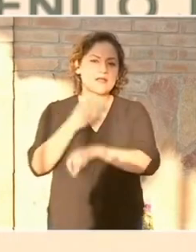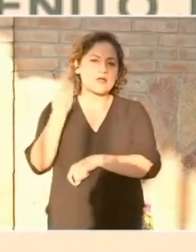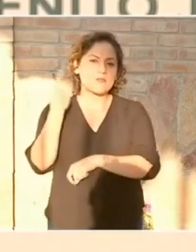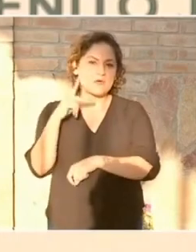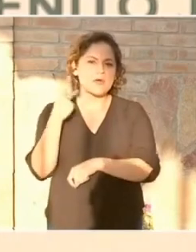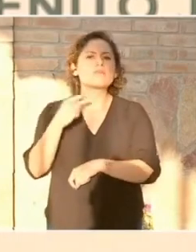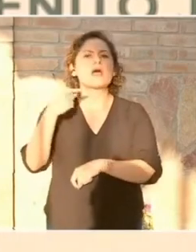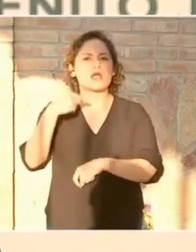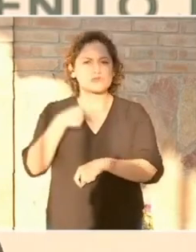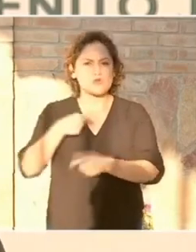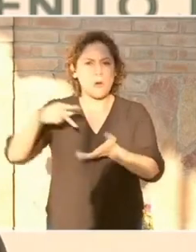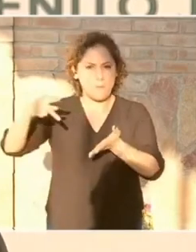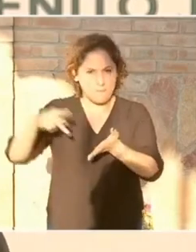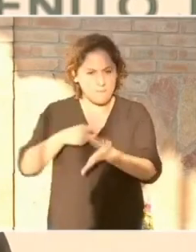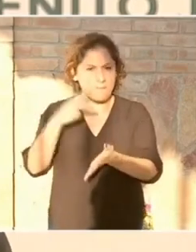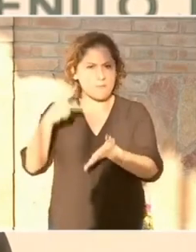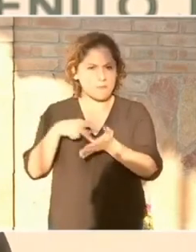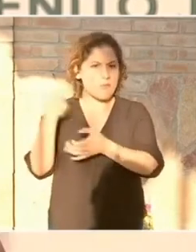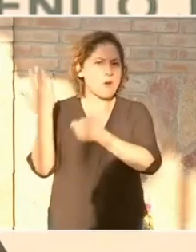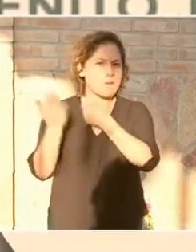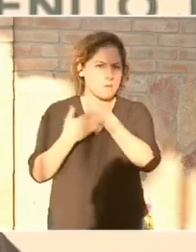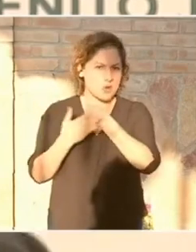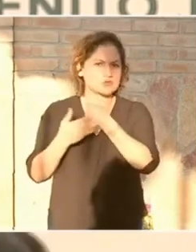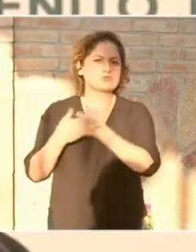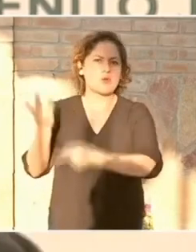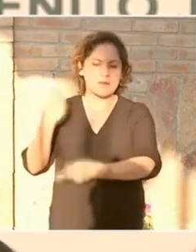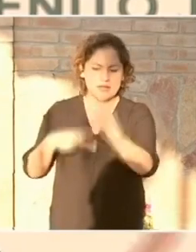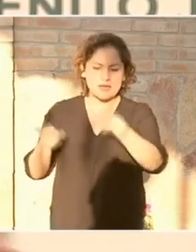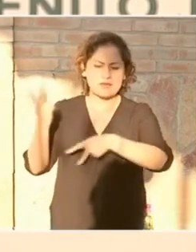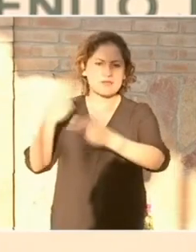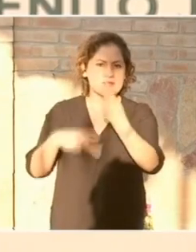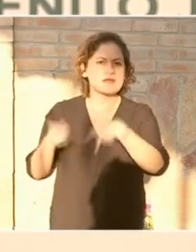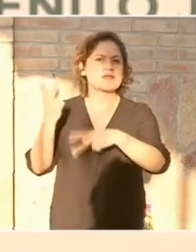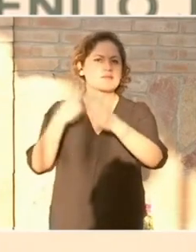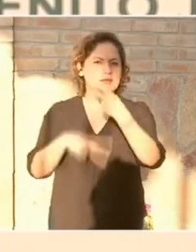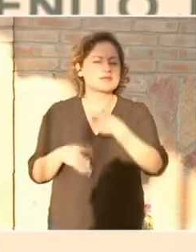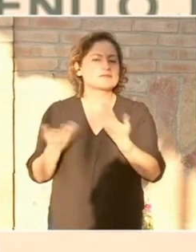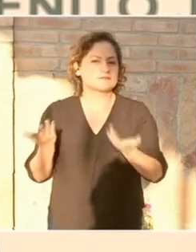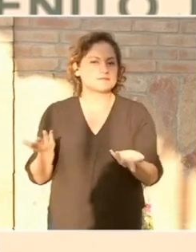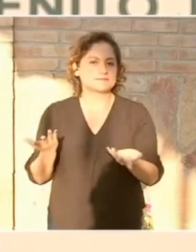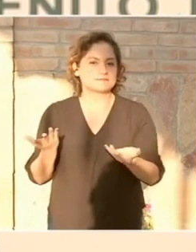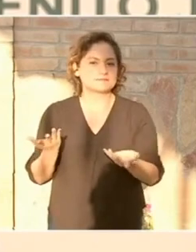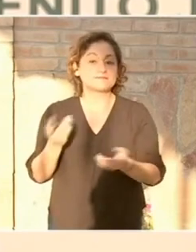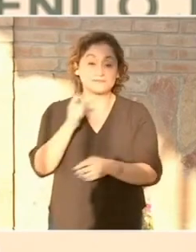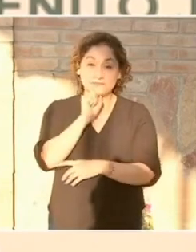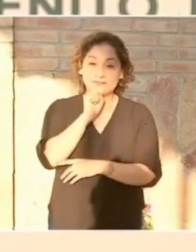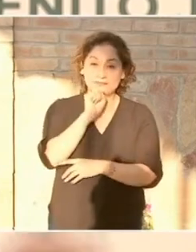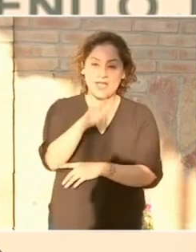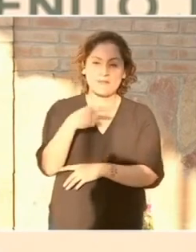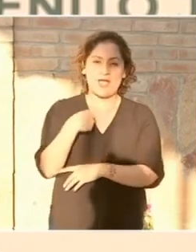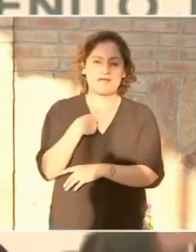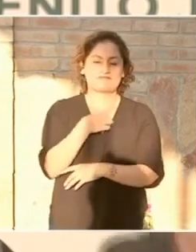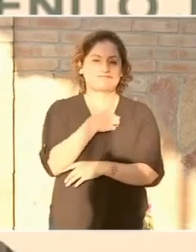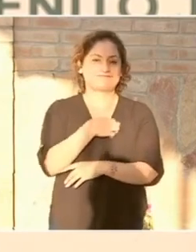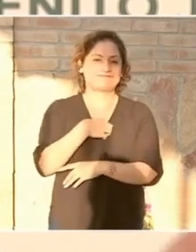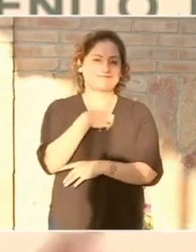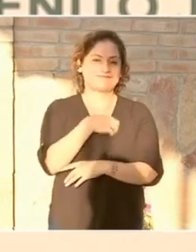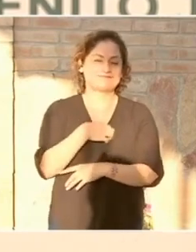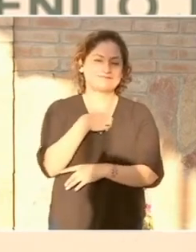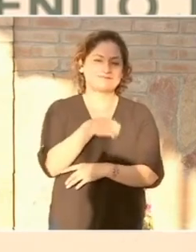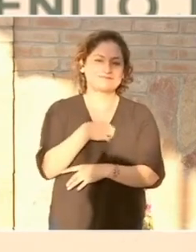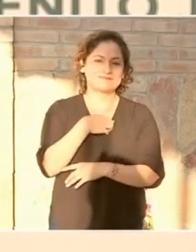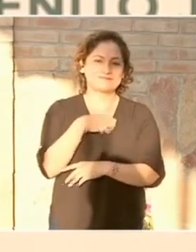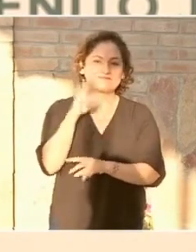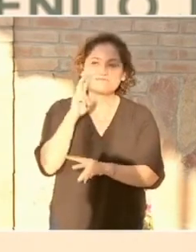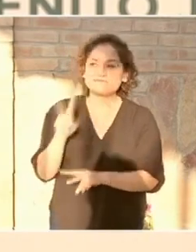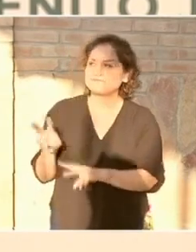constantemente, me da gusto también encontrar en